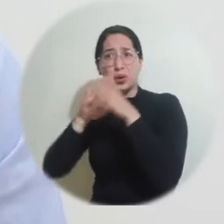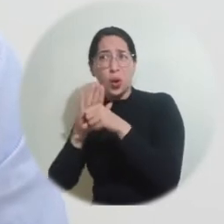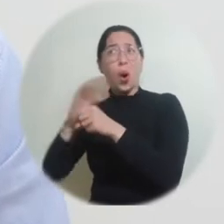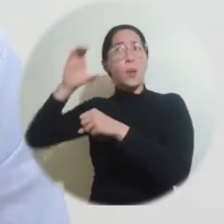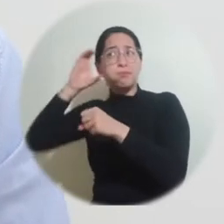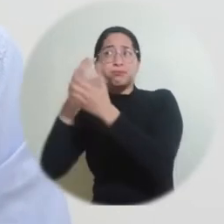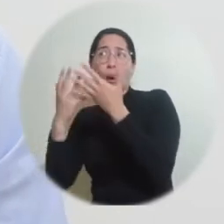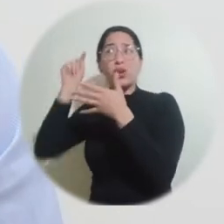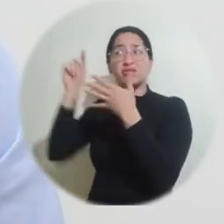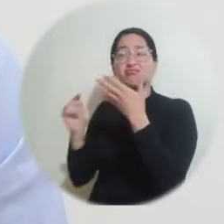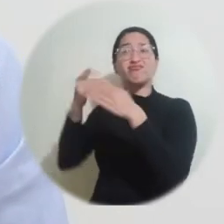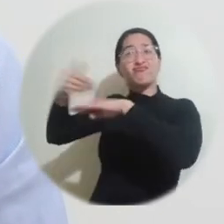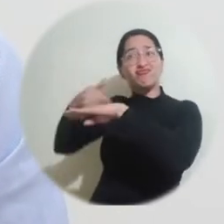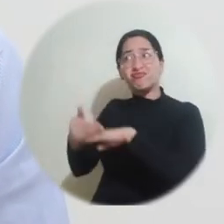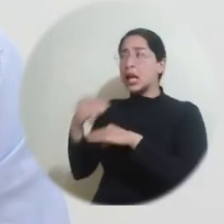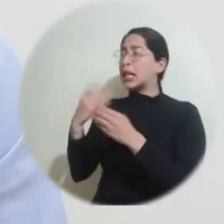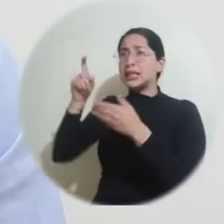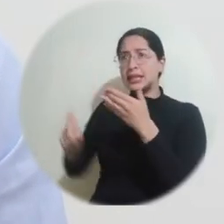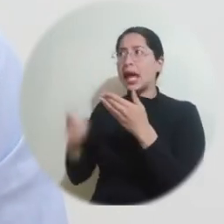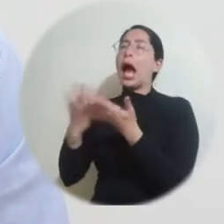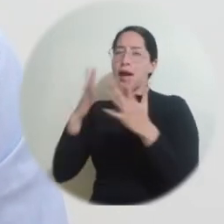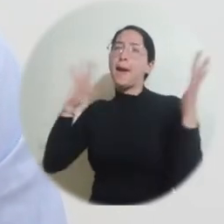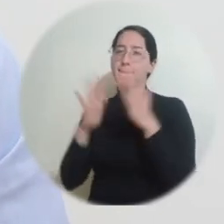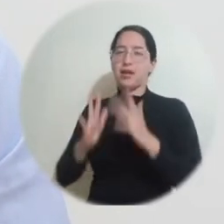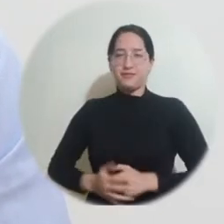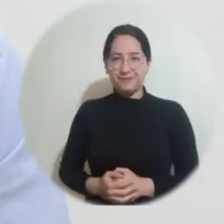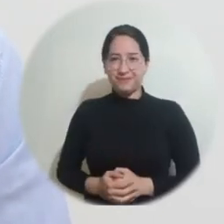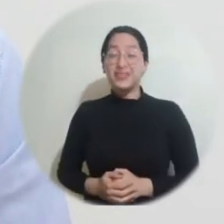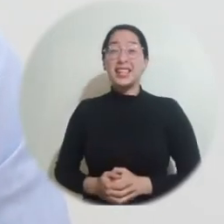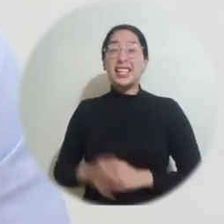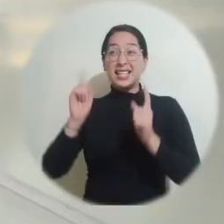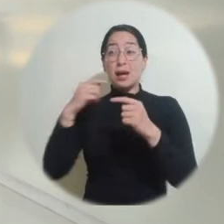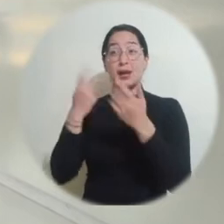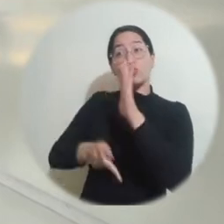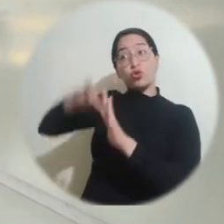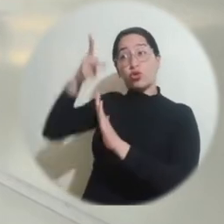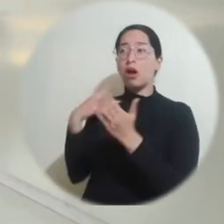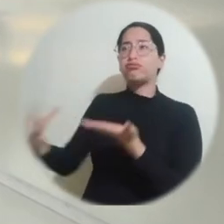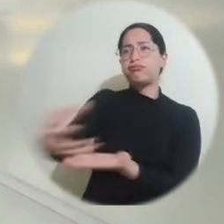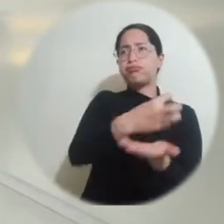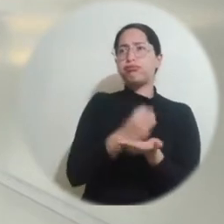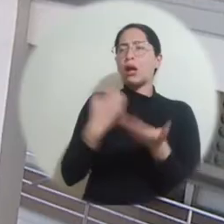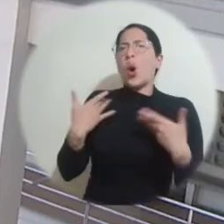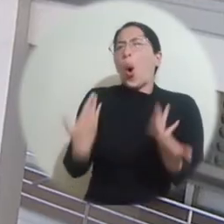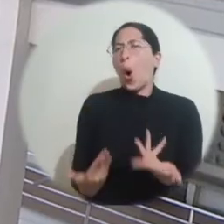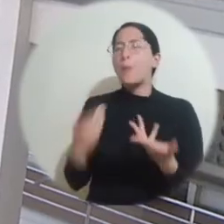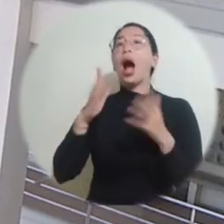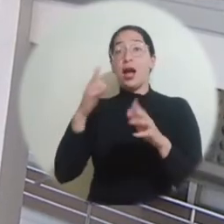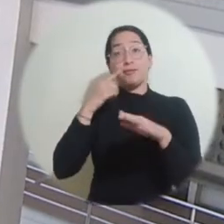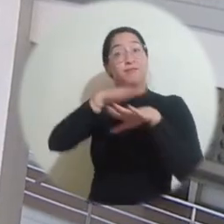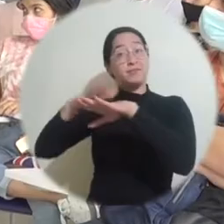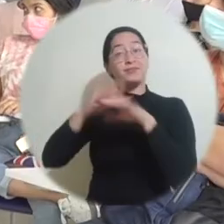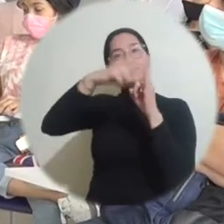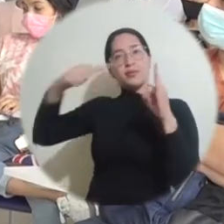que ha vivido la humanidad, empiezan algunas disciplinas y áreas de conocimiento a ganarte ponderancia. Para la postulación a este Banco de Hojas de Vida